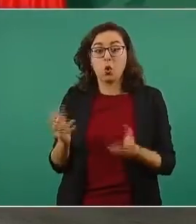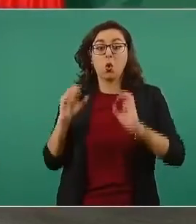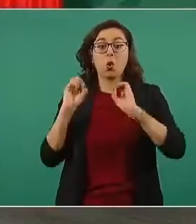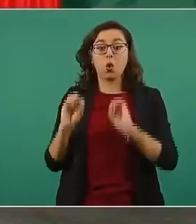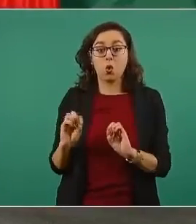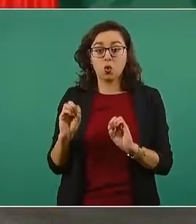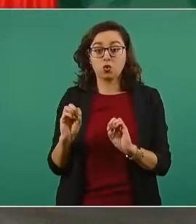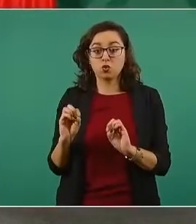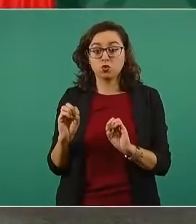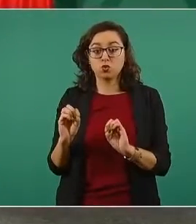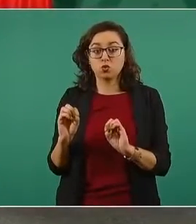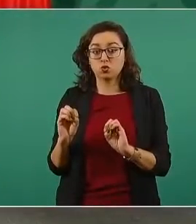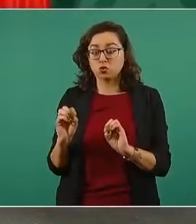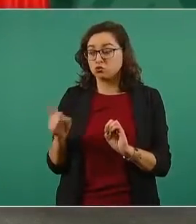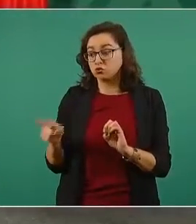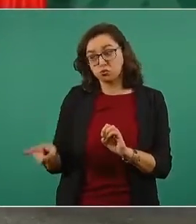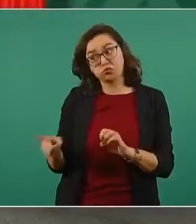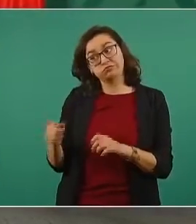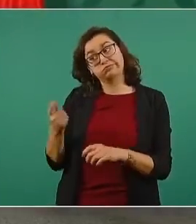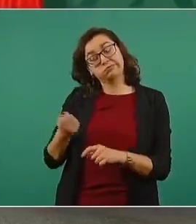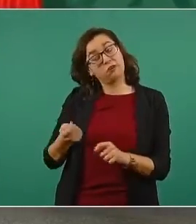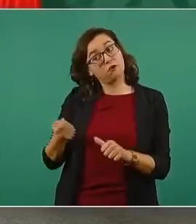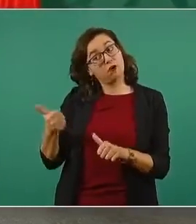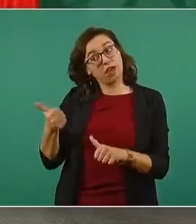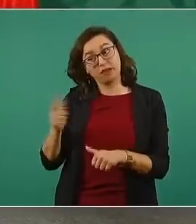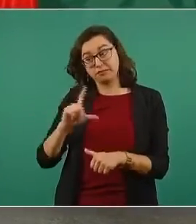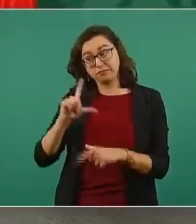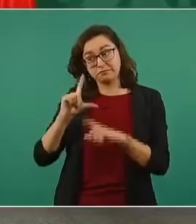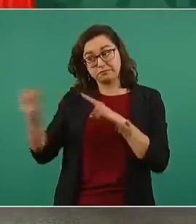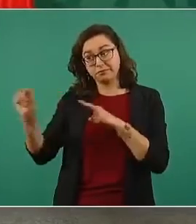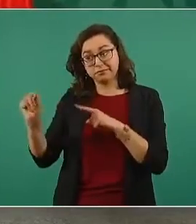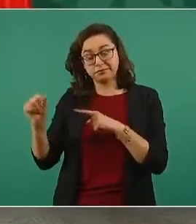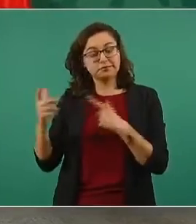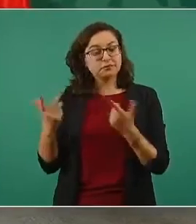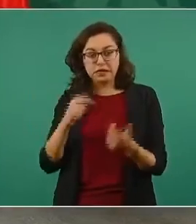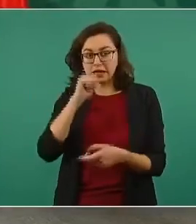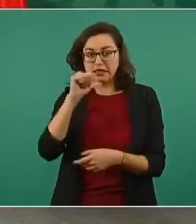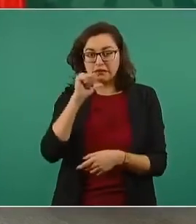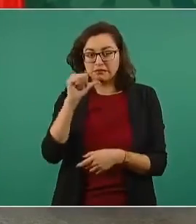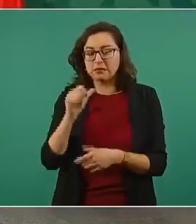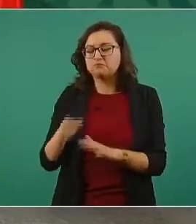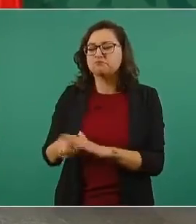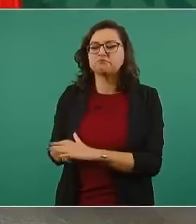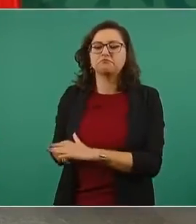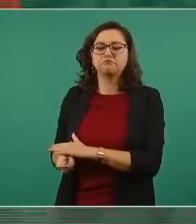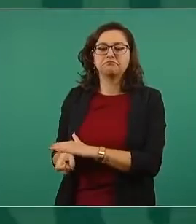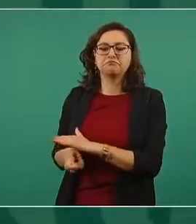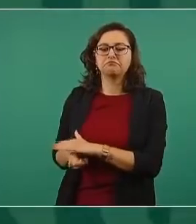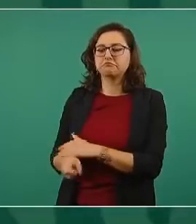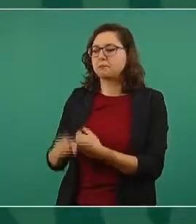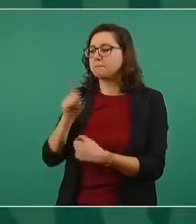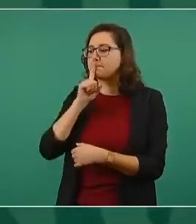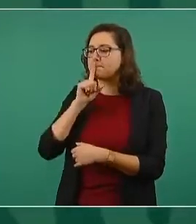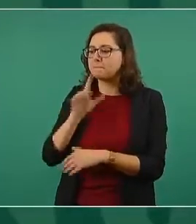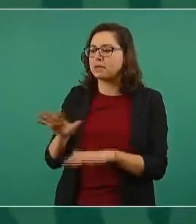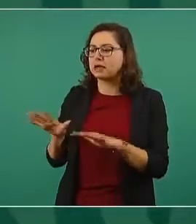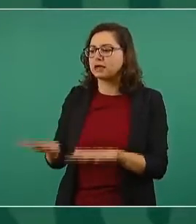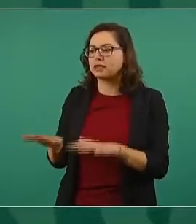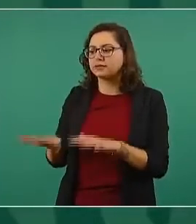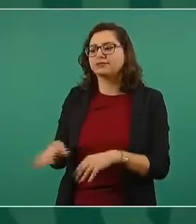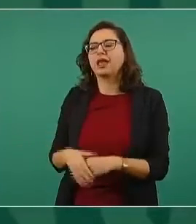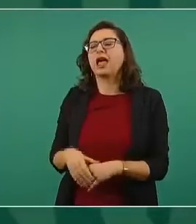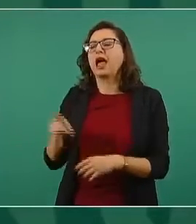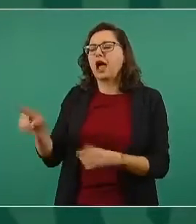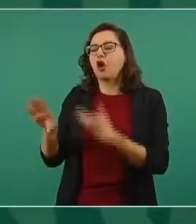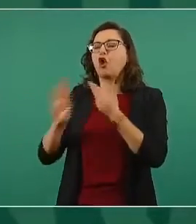la ley fuga, lo cooptaban, lo maiciaban. Decían, ese gallo quiere